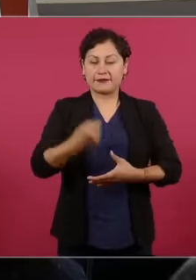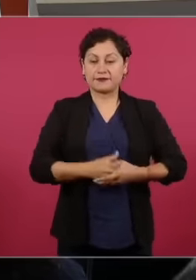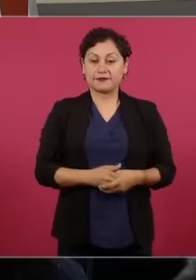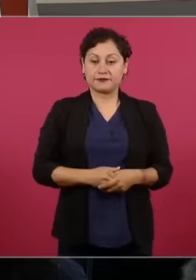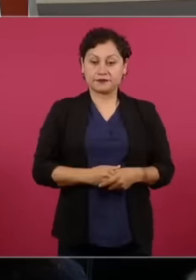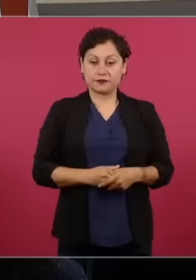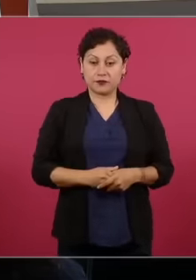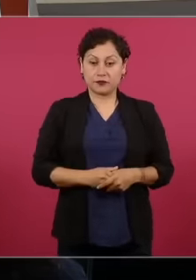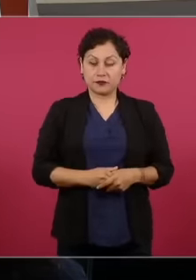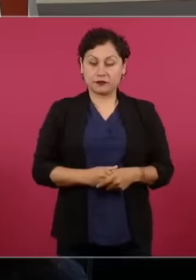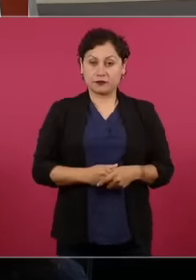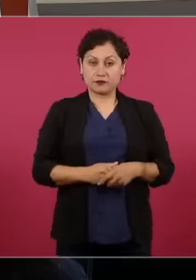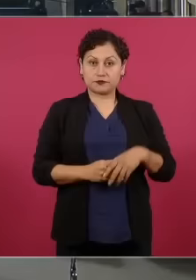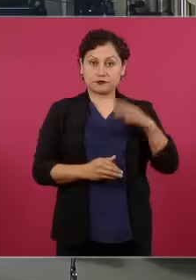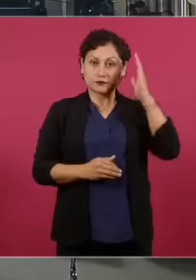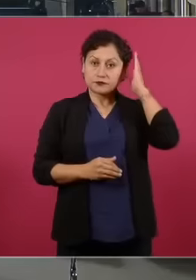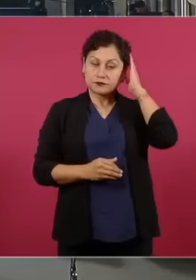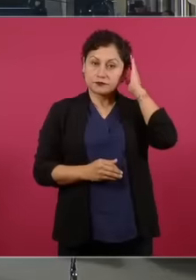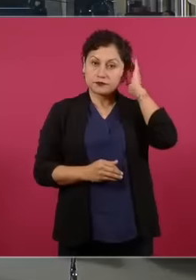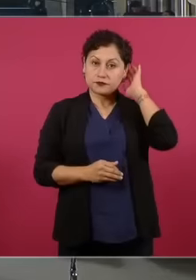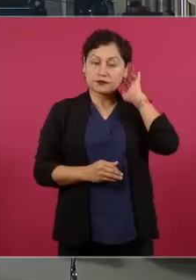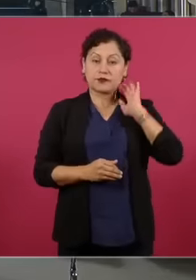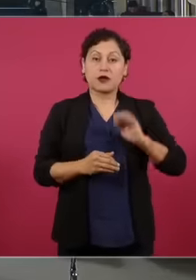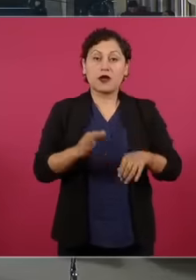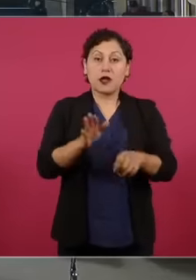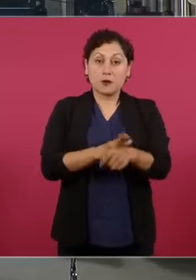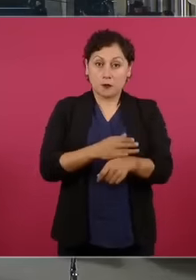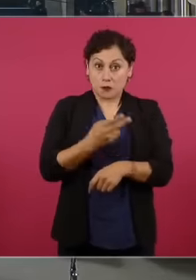y por eso pues también